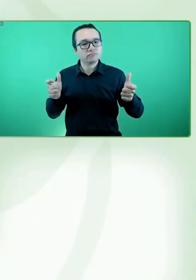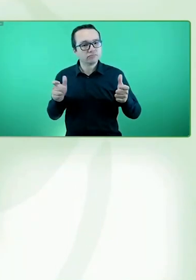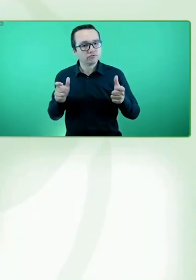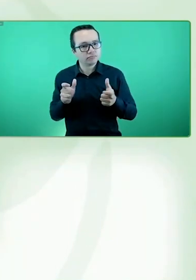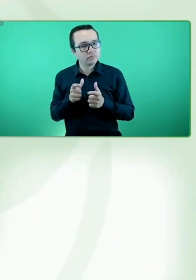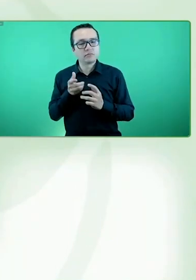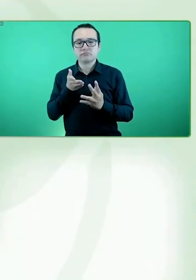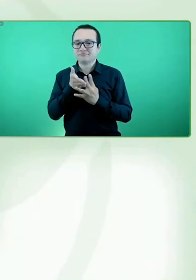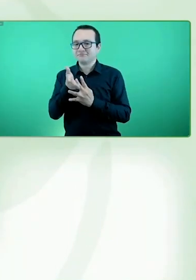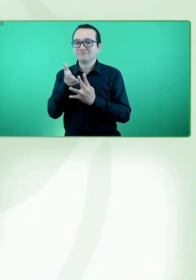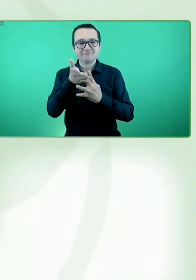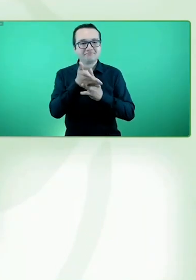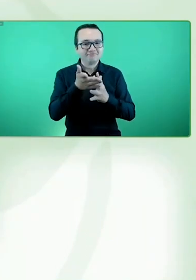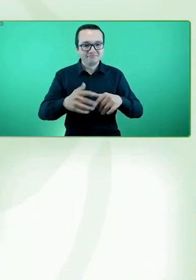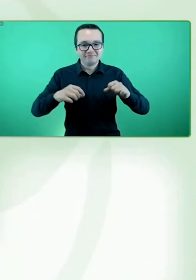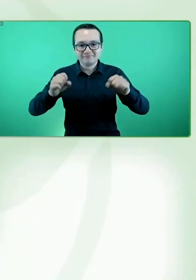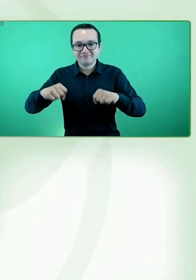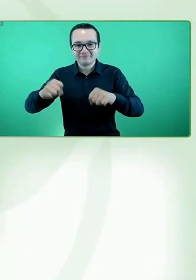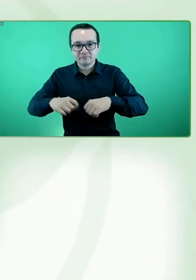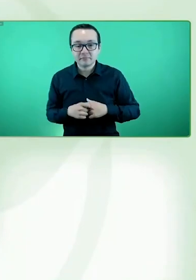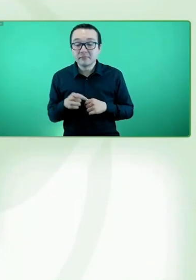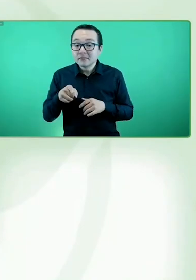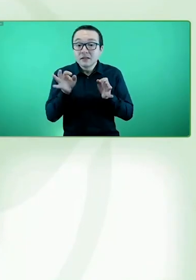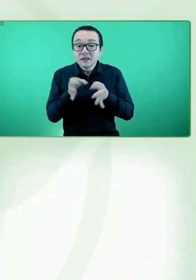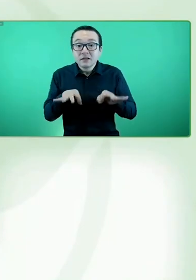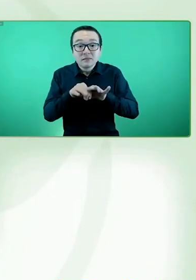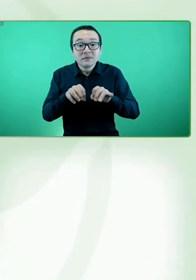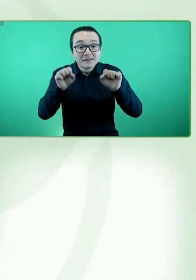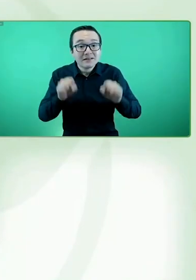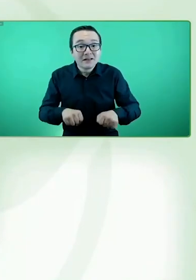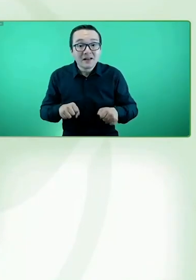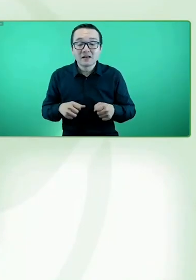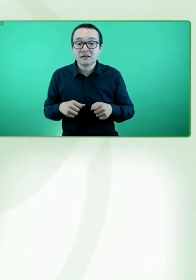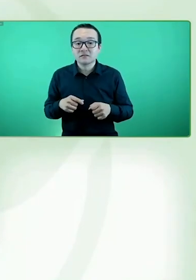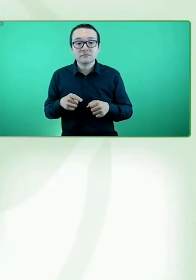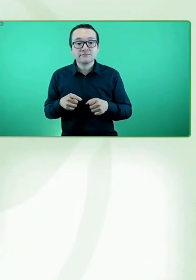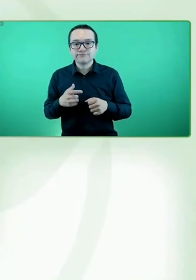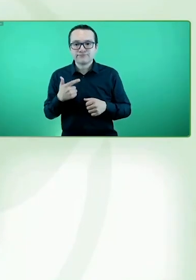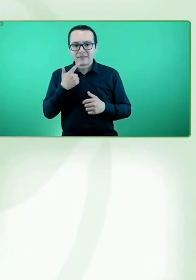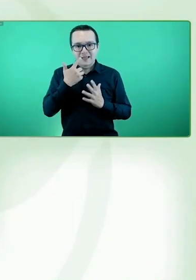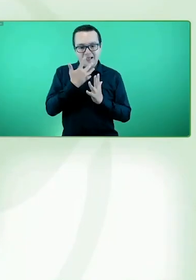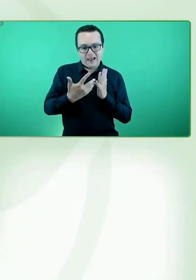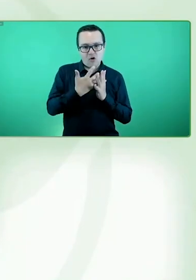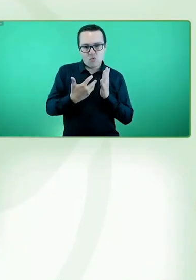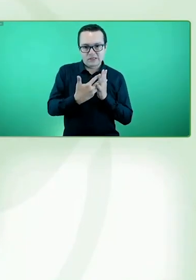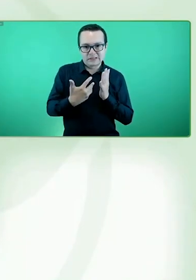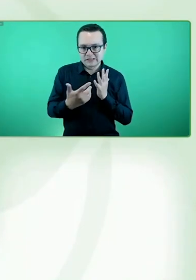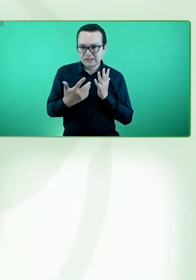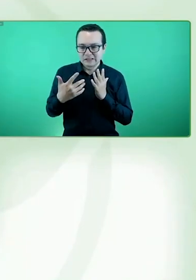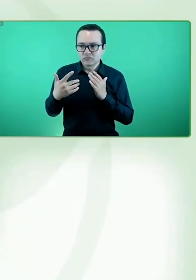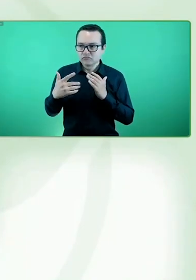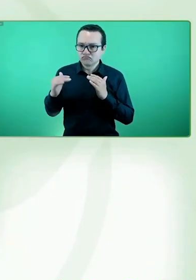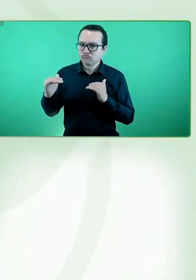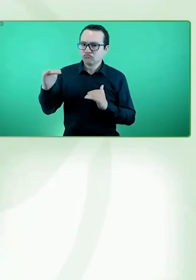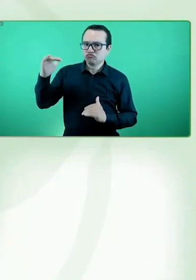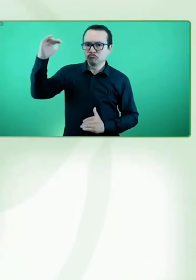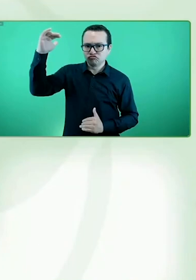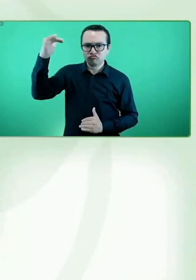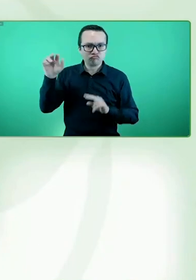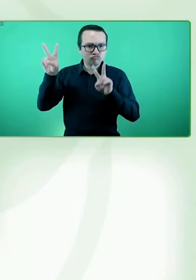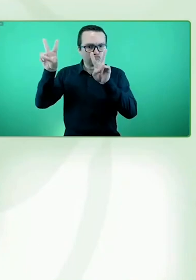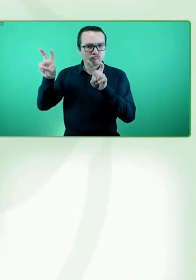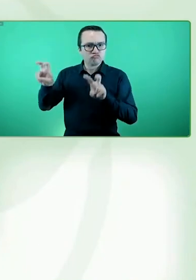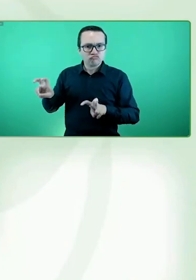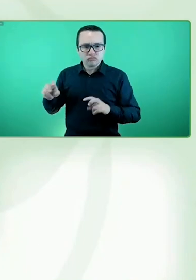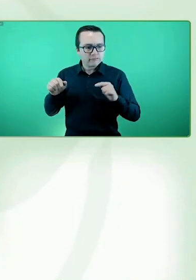nosotros, era poder empezar a reducir la brecha idiomática y de conocimiento que existía. Las personas con discapacidad tienen